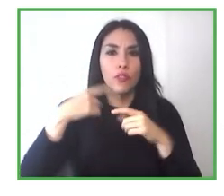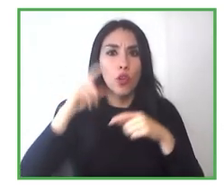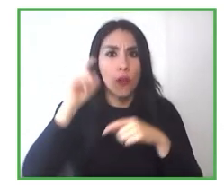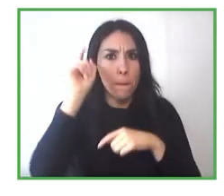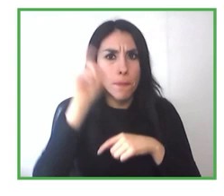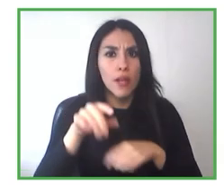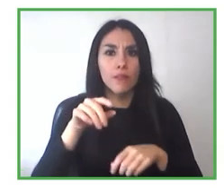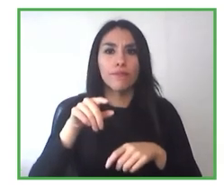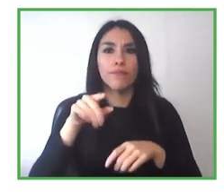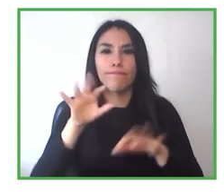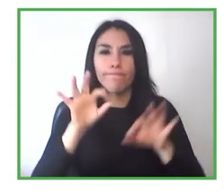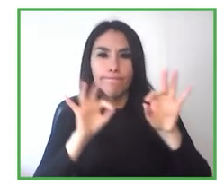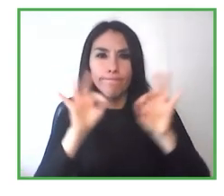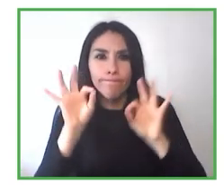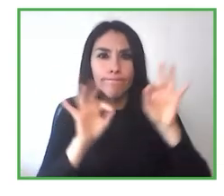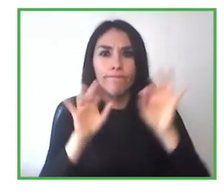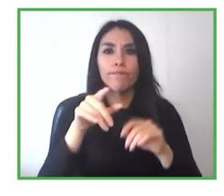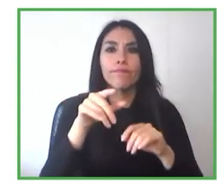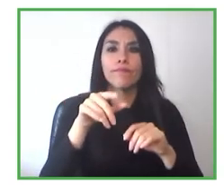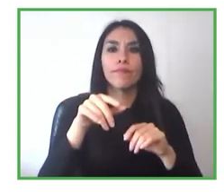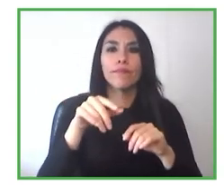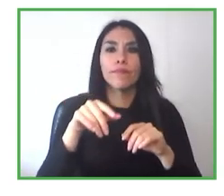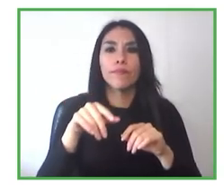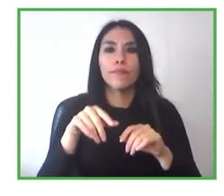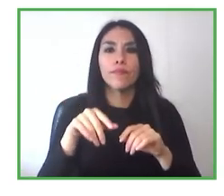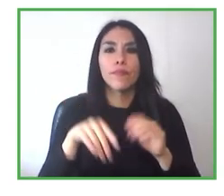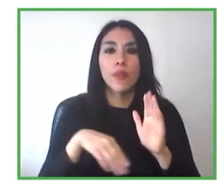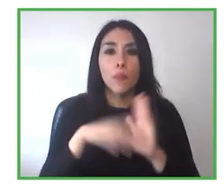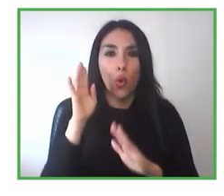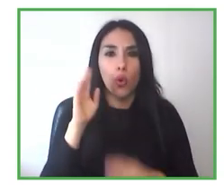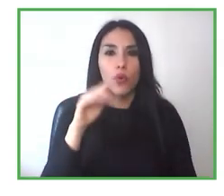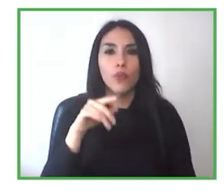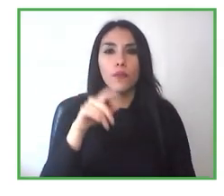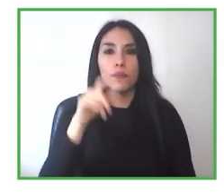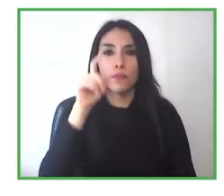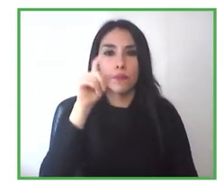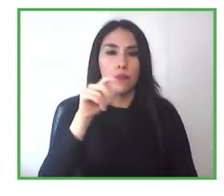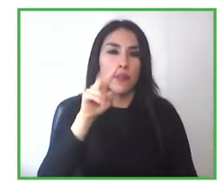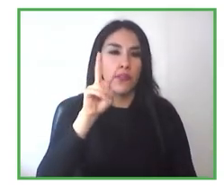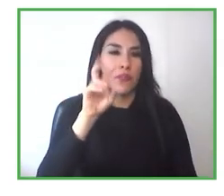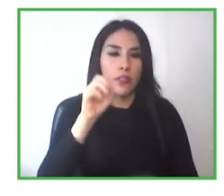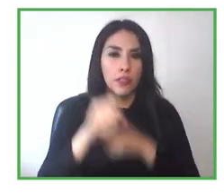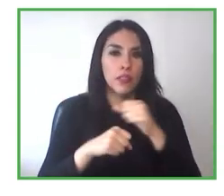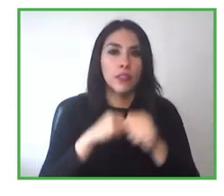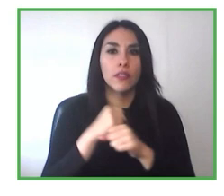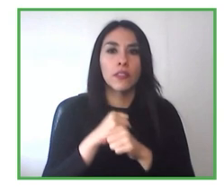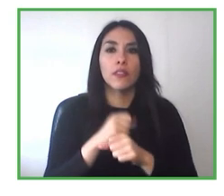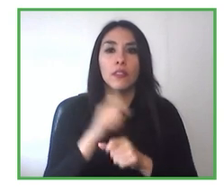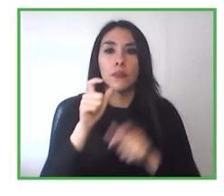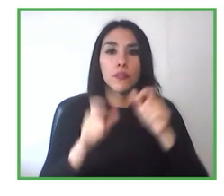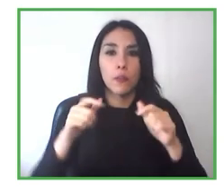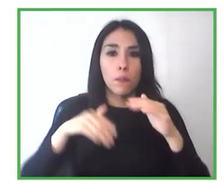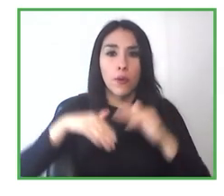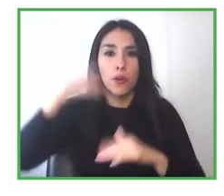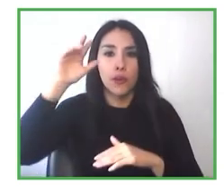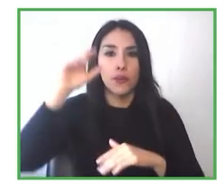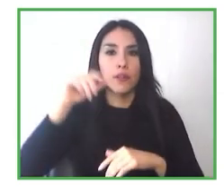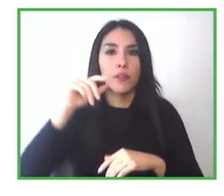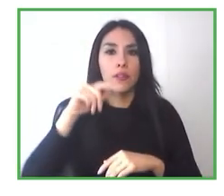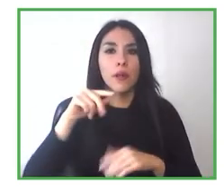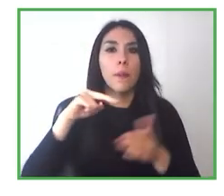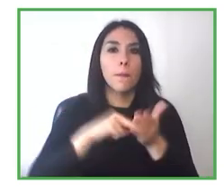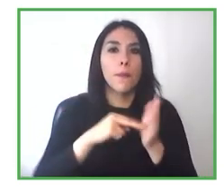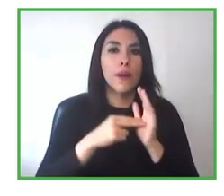con más de 100 trabajadores, a tener el 1% de aquellos trabajadores con discapacidad. Ha sido